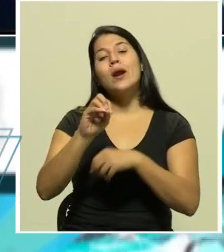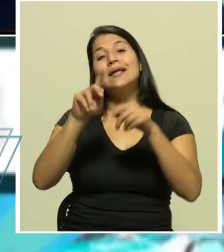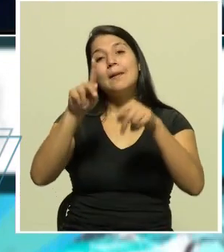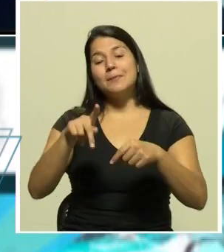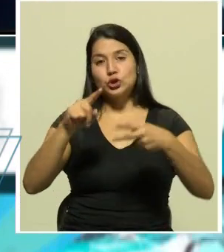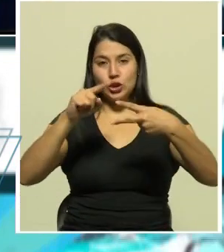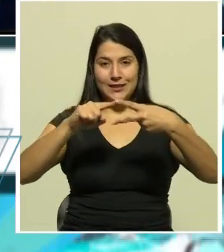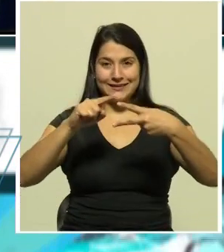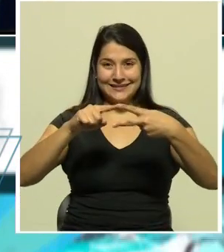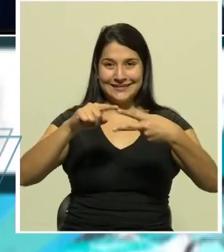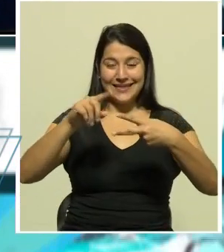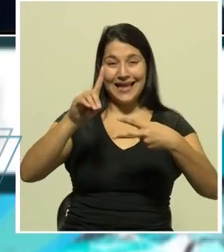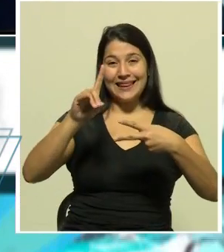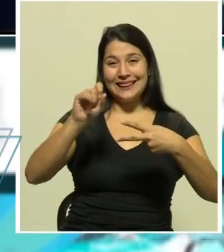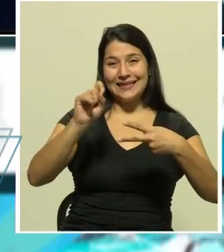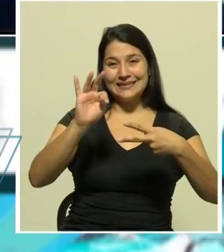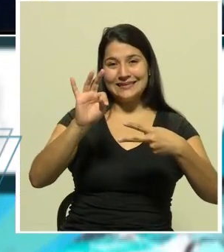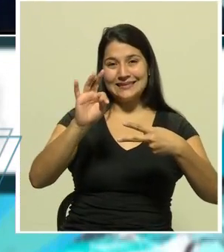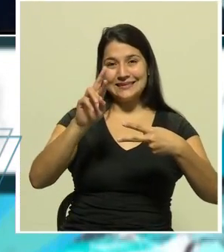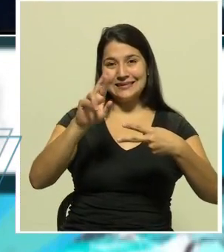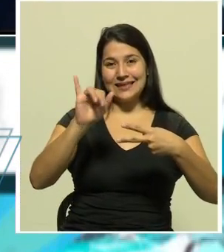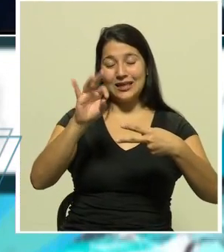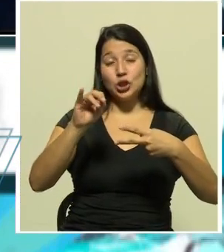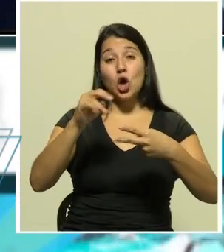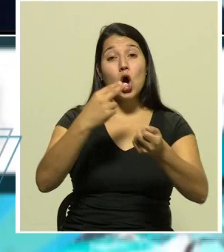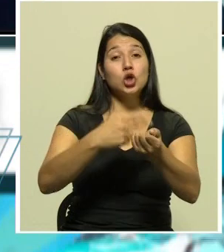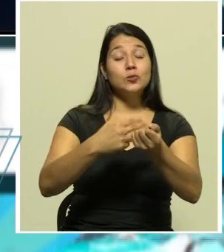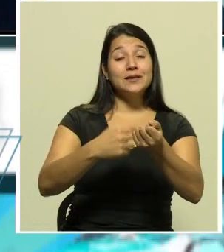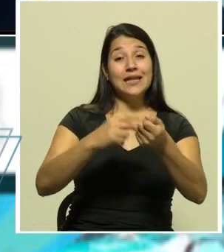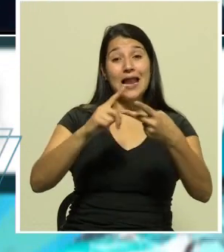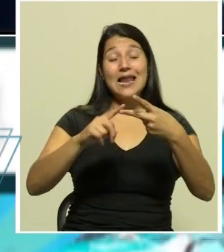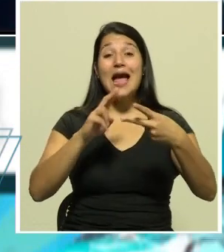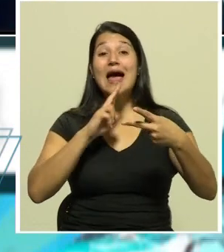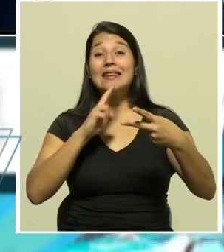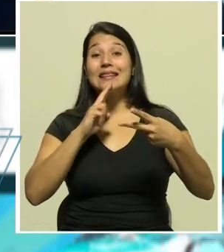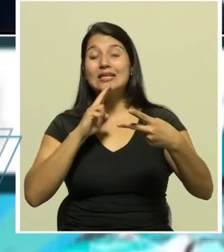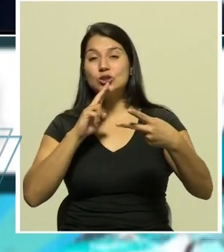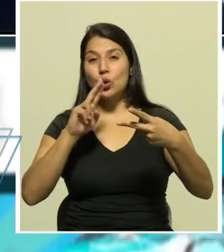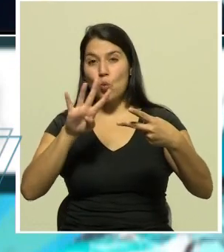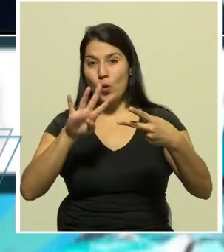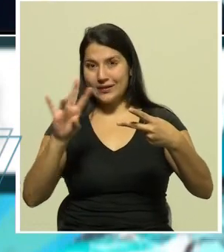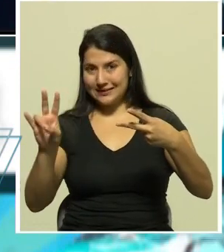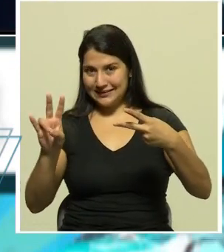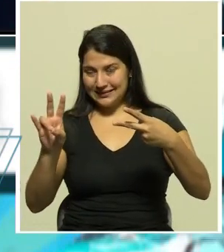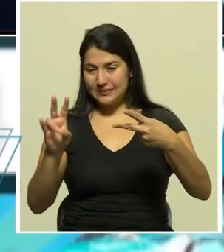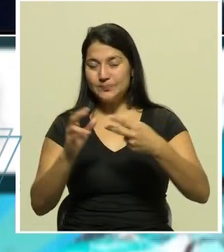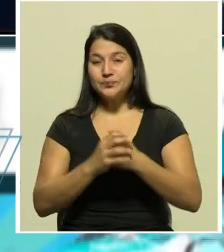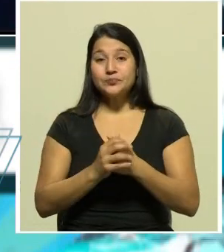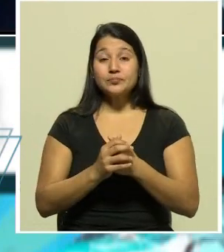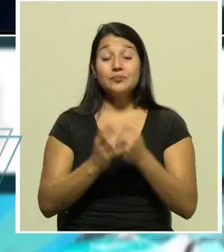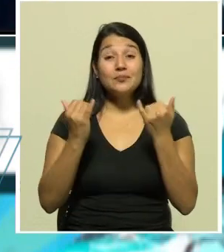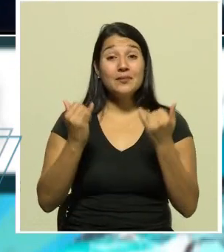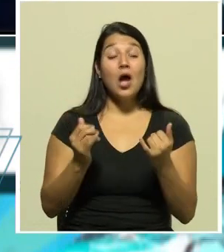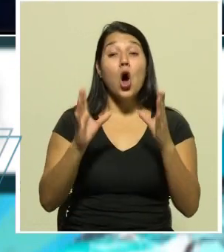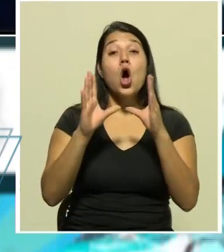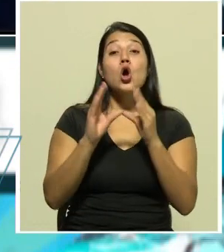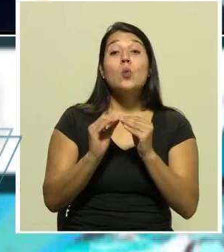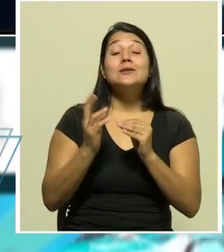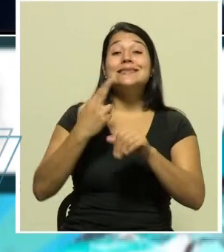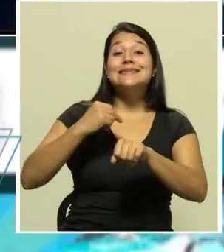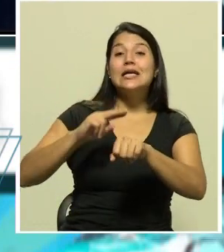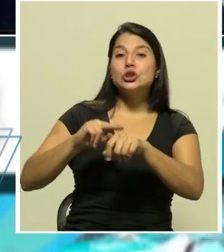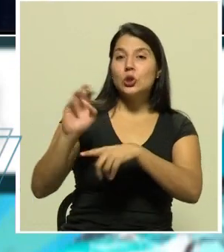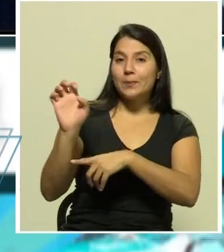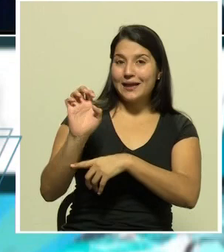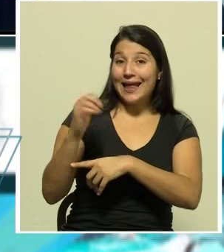hospital y 77 en el de Atillo que está ubicado en el BN Arenas la Comisión de Emergencias tiene un centro de aislamiento